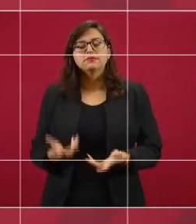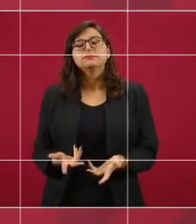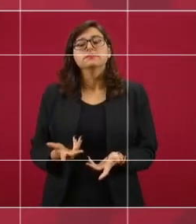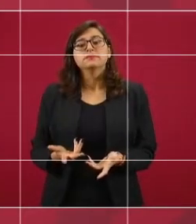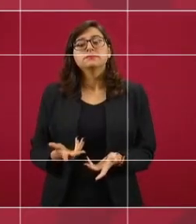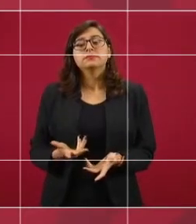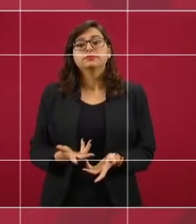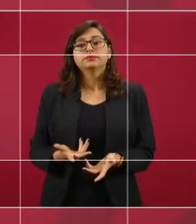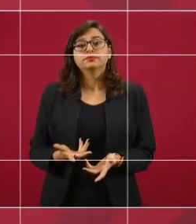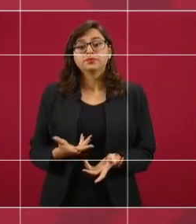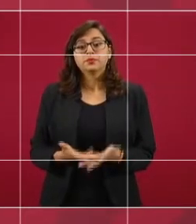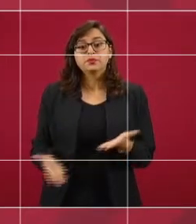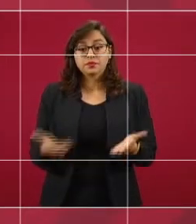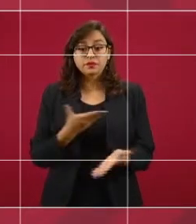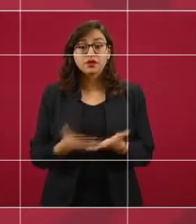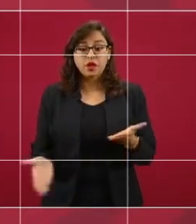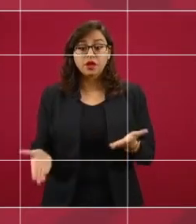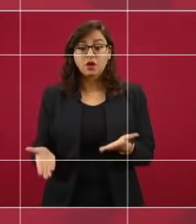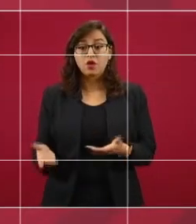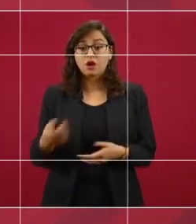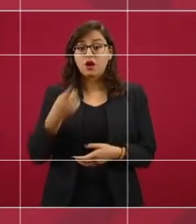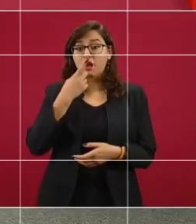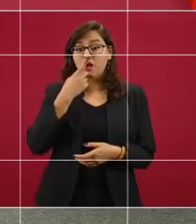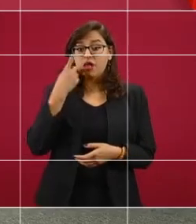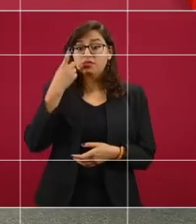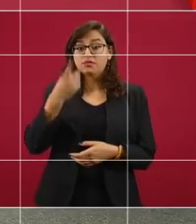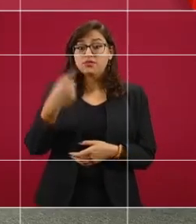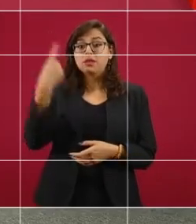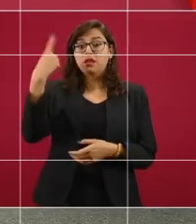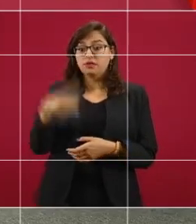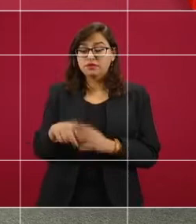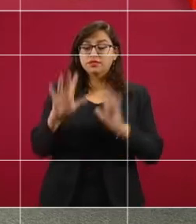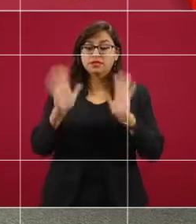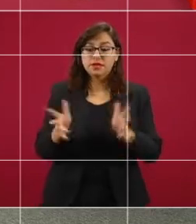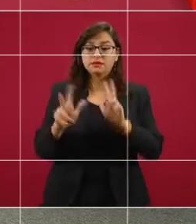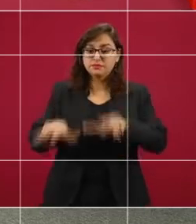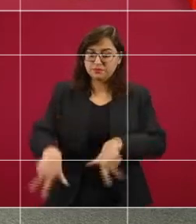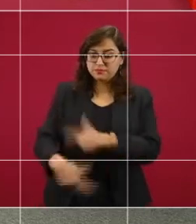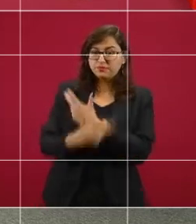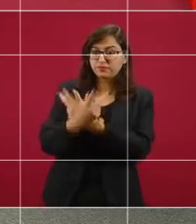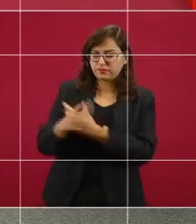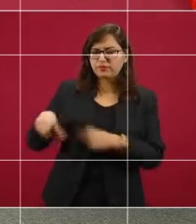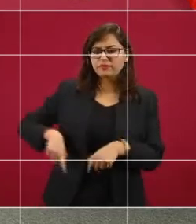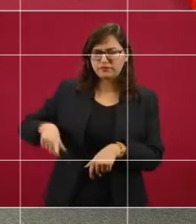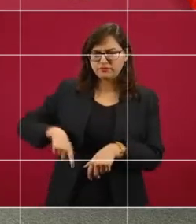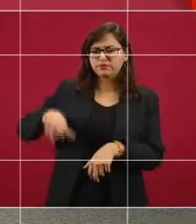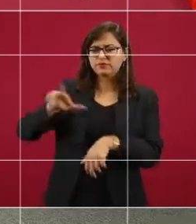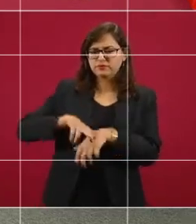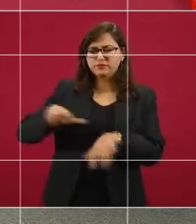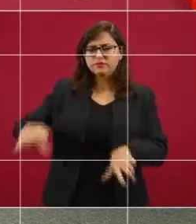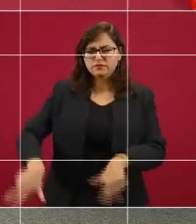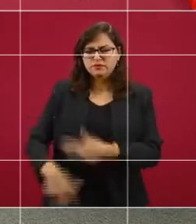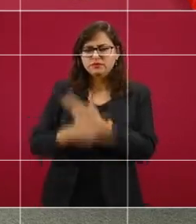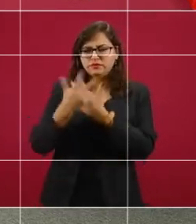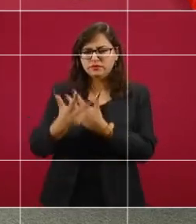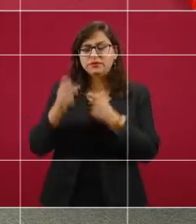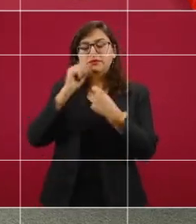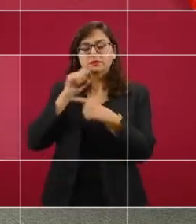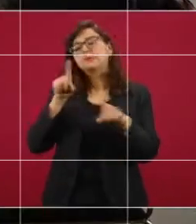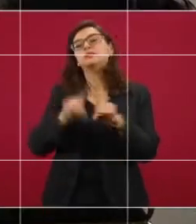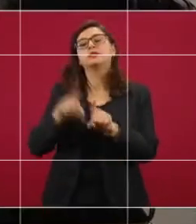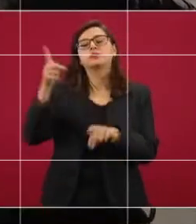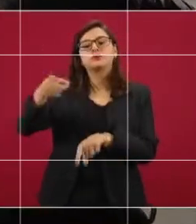instrucciones, tuvimos una teleconferencia con el gobernador, con la directora,